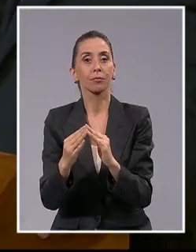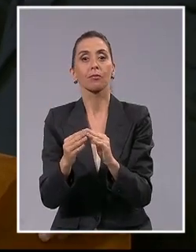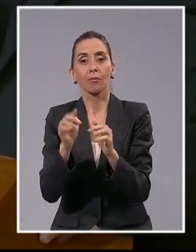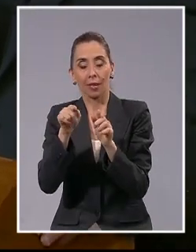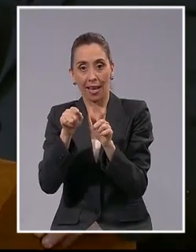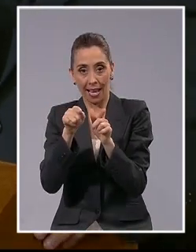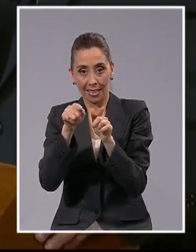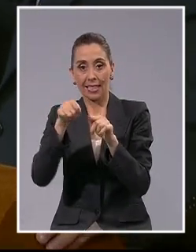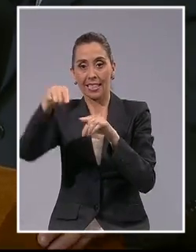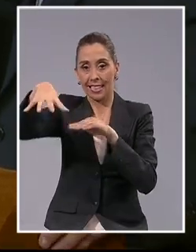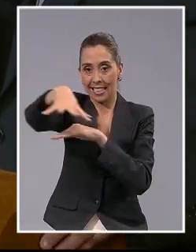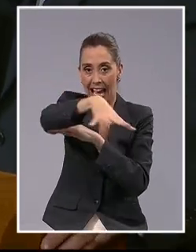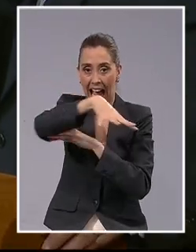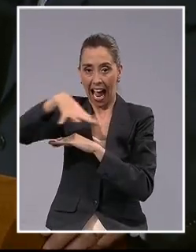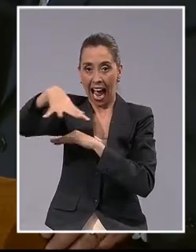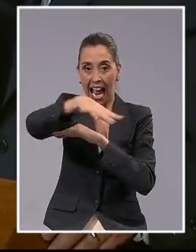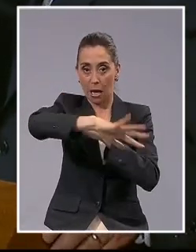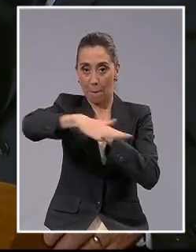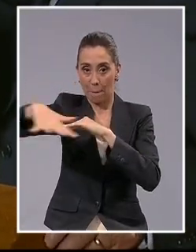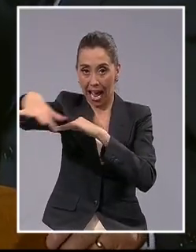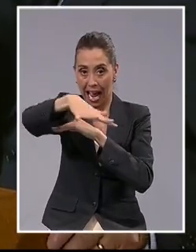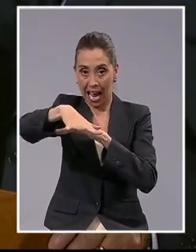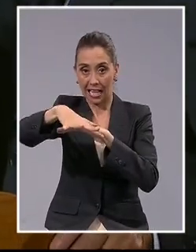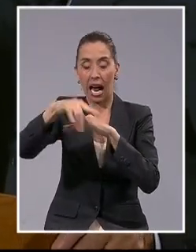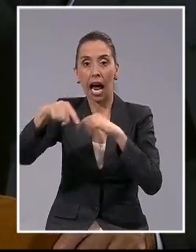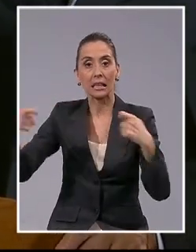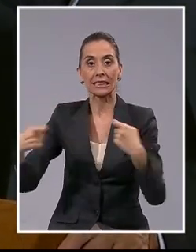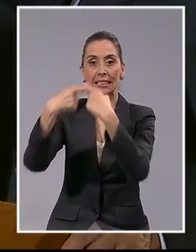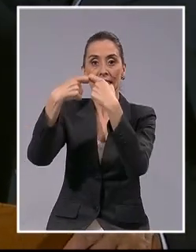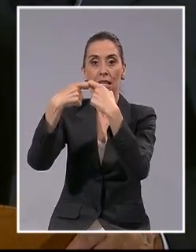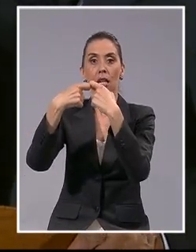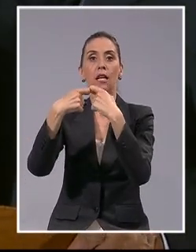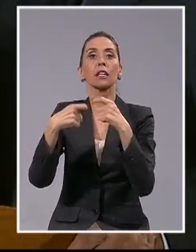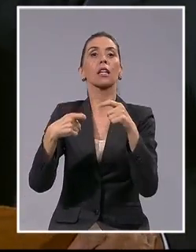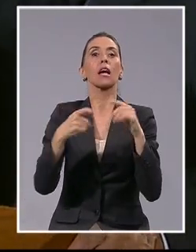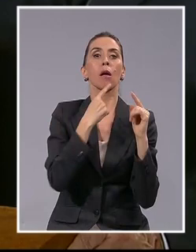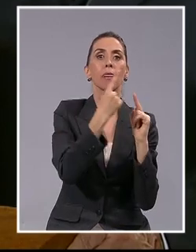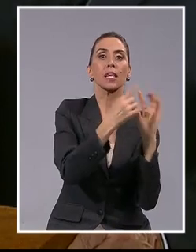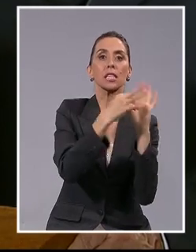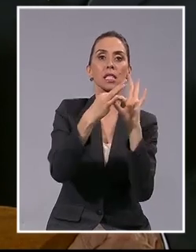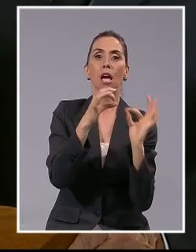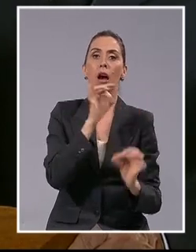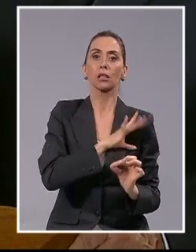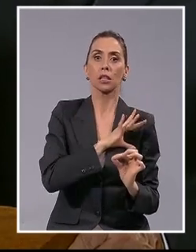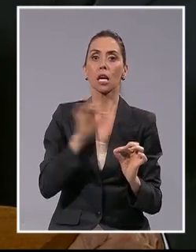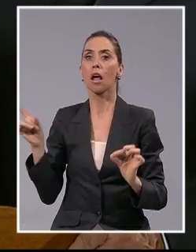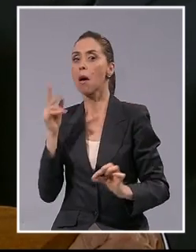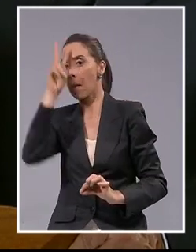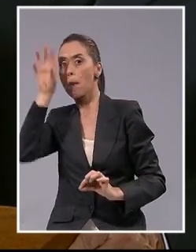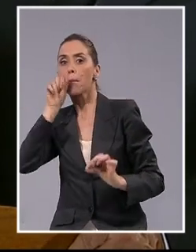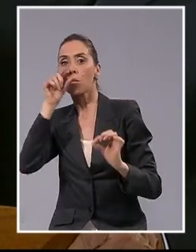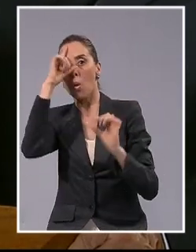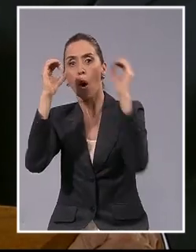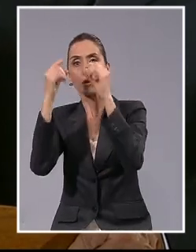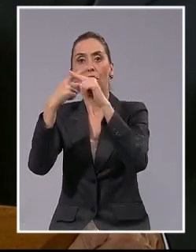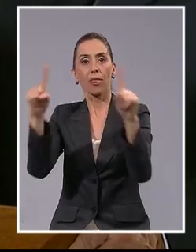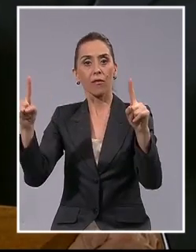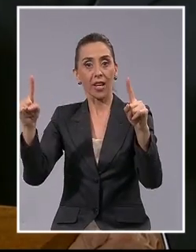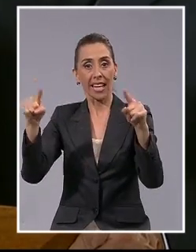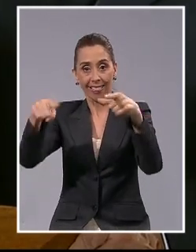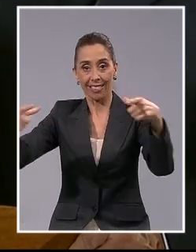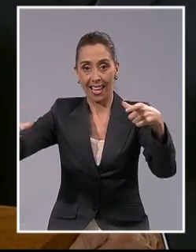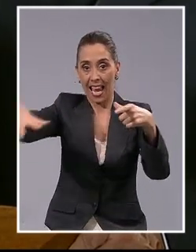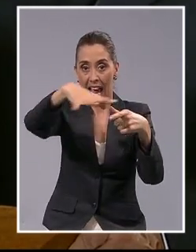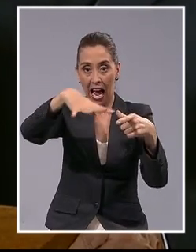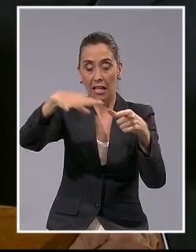controversia donde existía sobreposición de las demandas de ambos países la Corte fijara el límite a